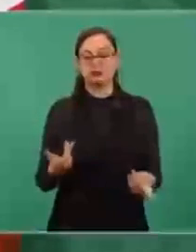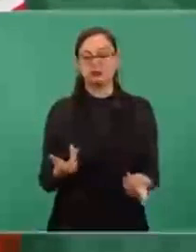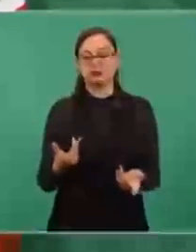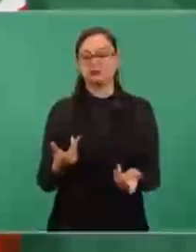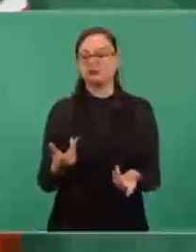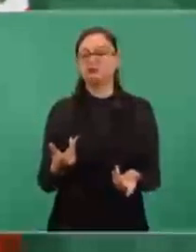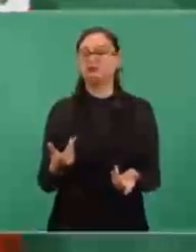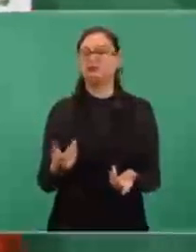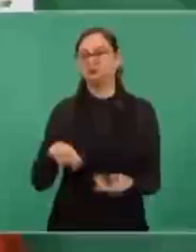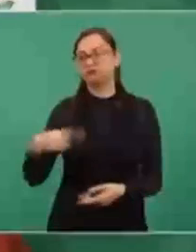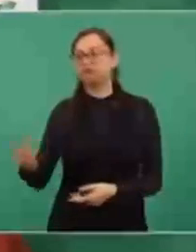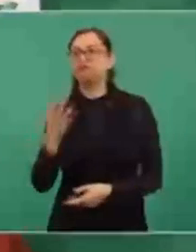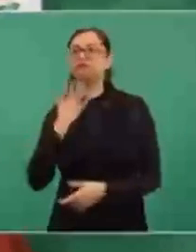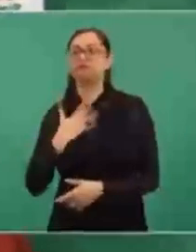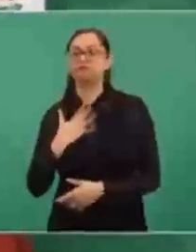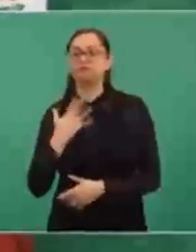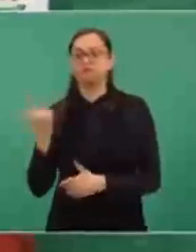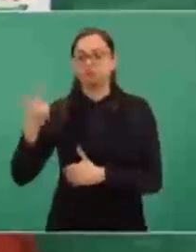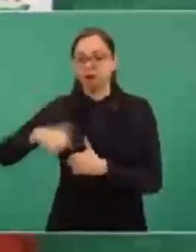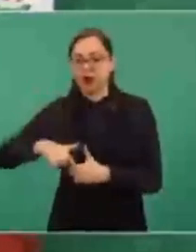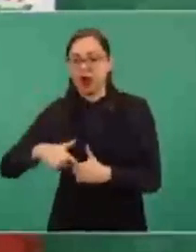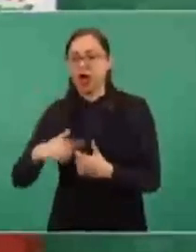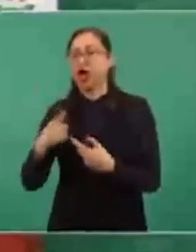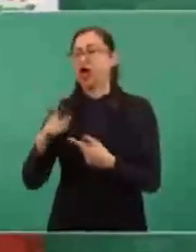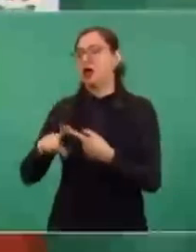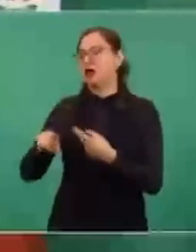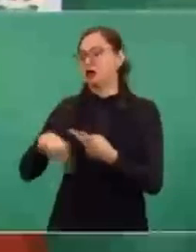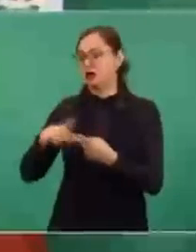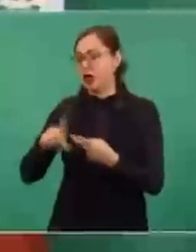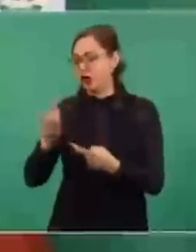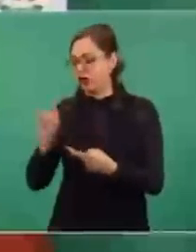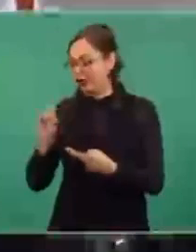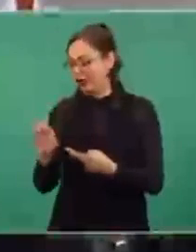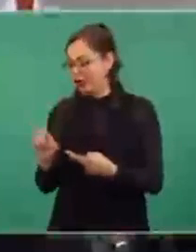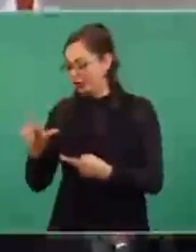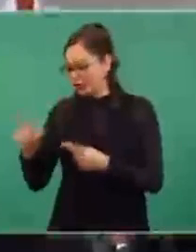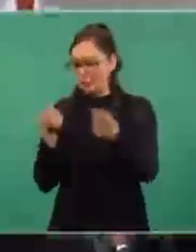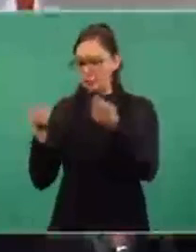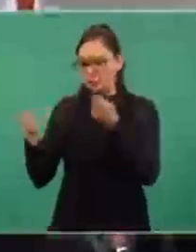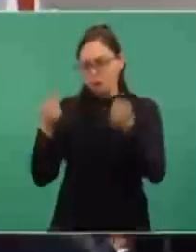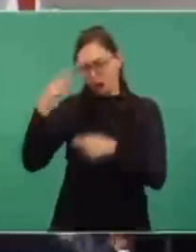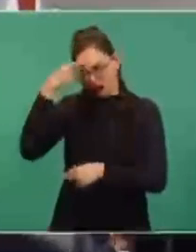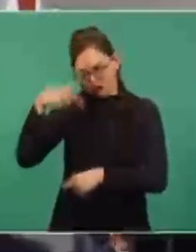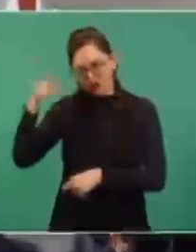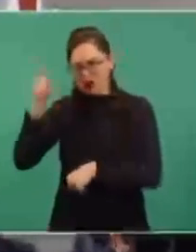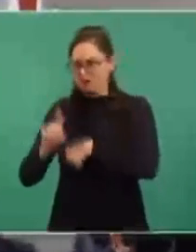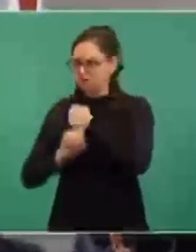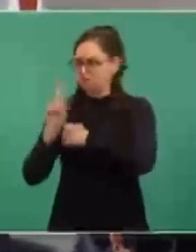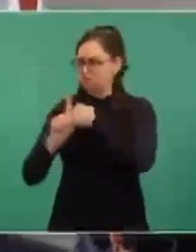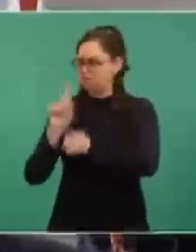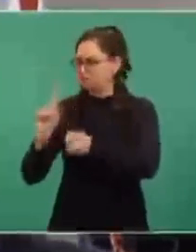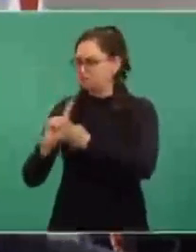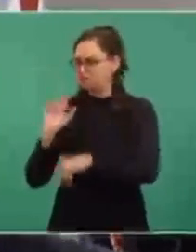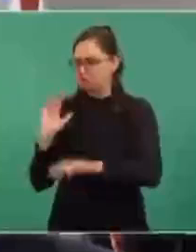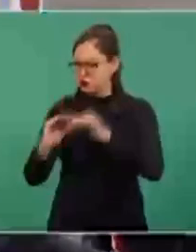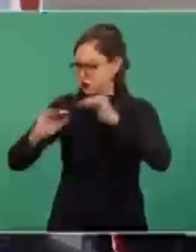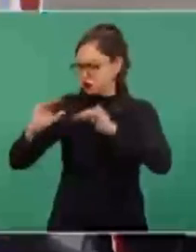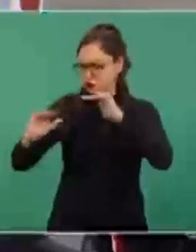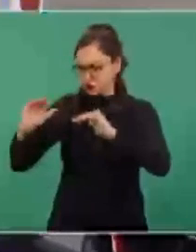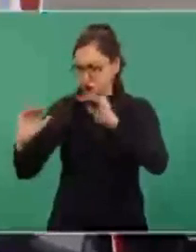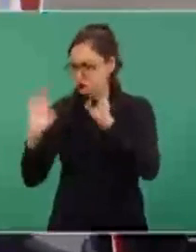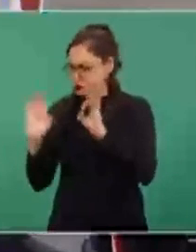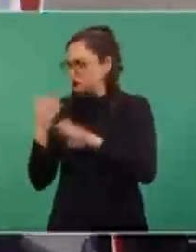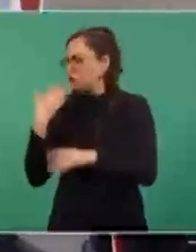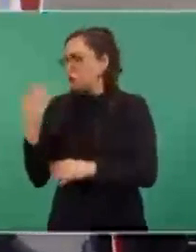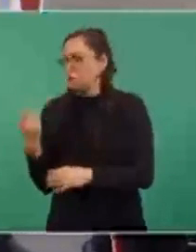gasolinas o del diésel, ahí ha habido más estabilidad, pero en el gas